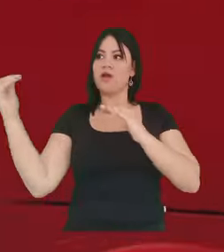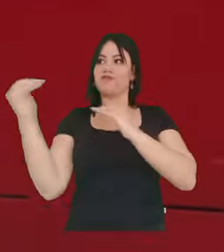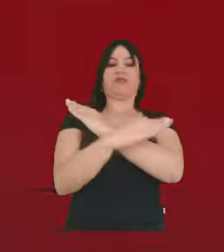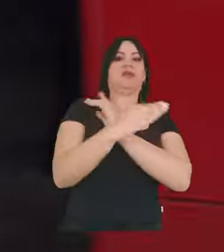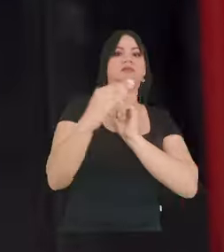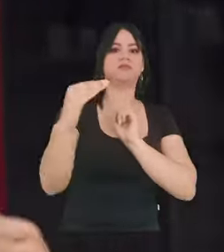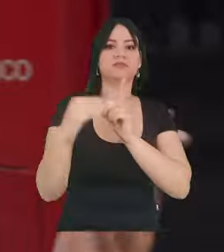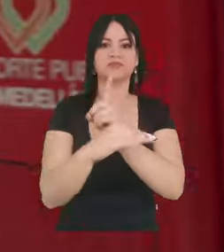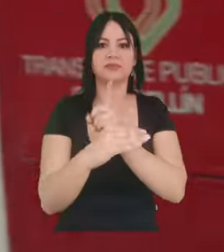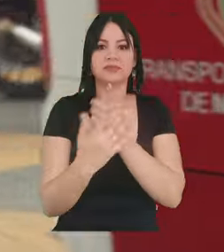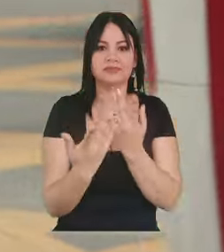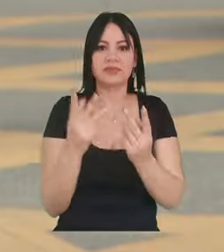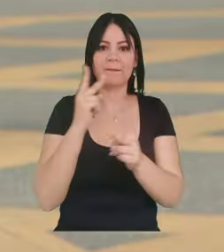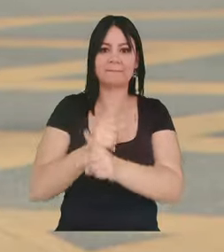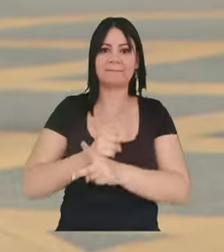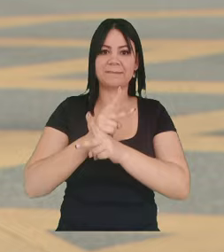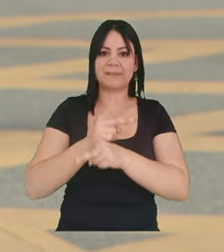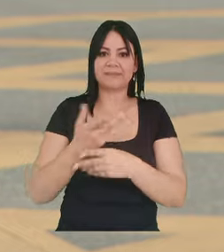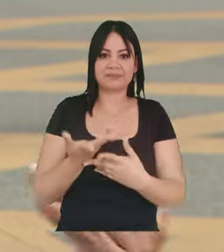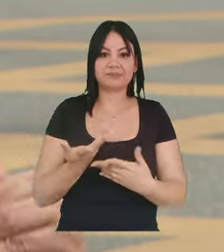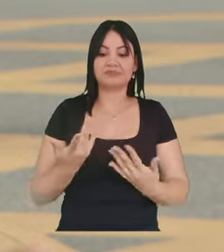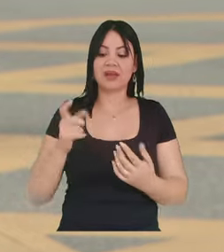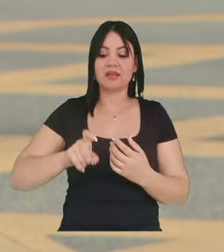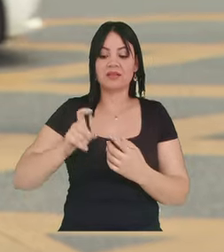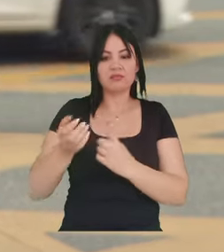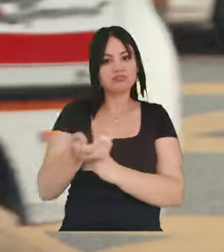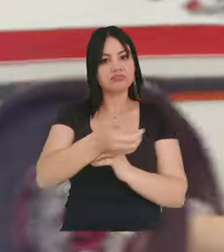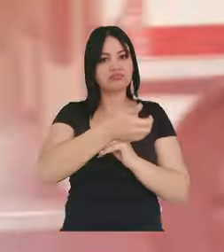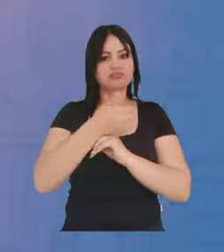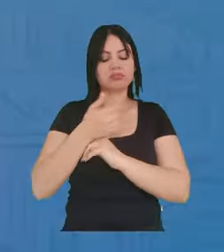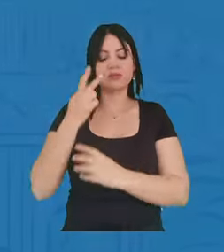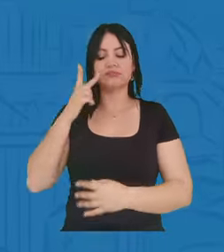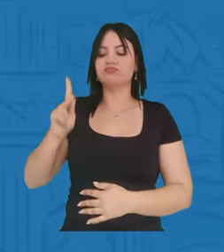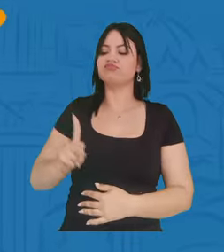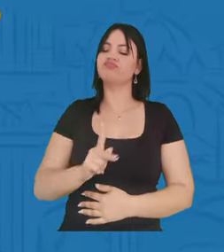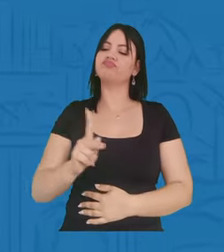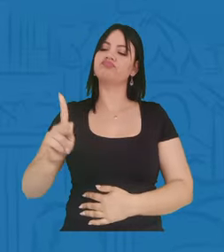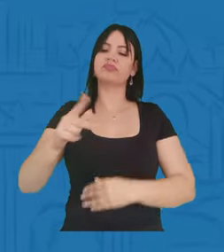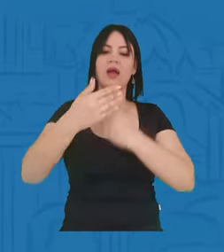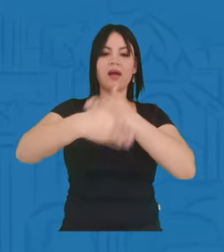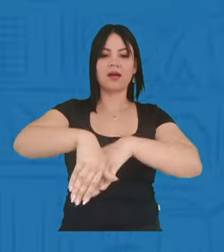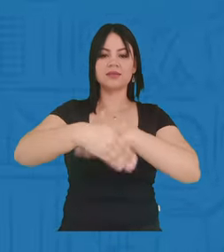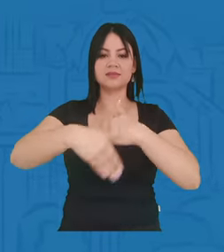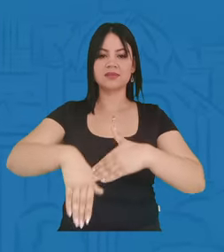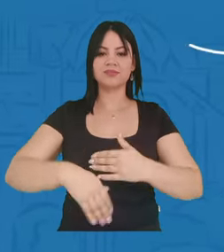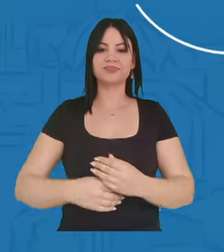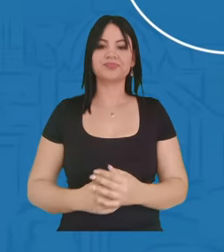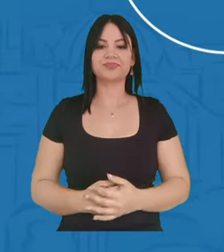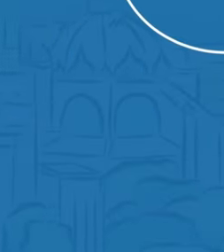peligro y necesitamos más seguridad para pasar la calle Música